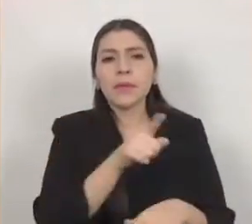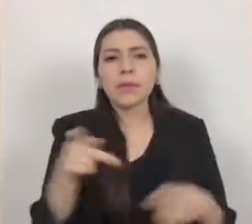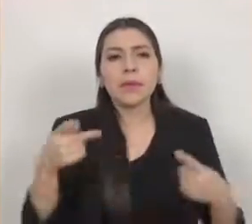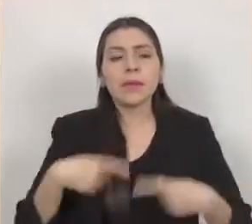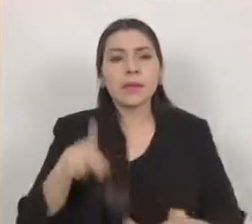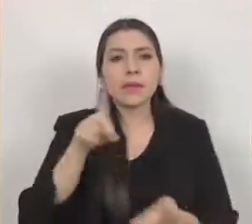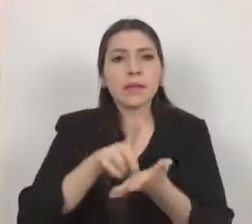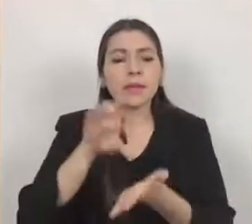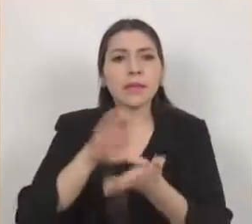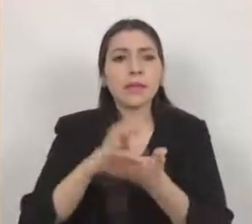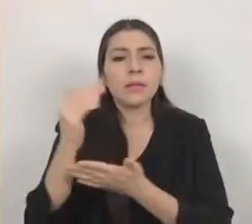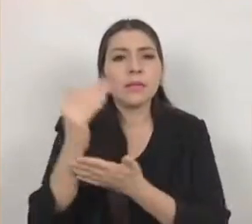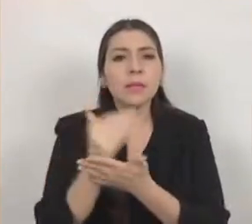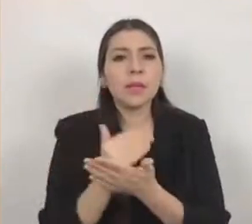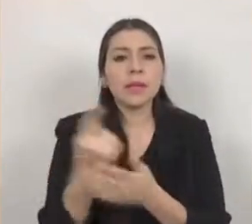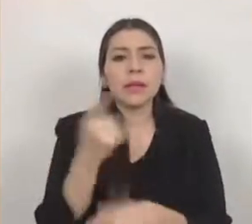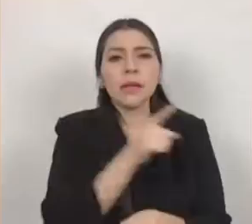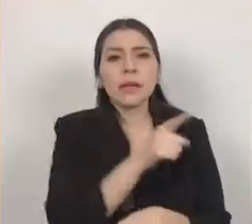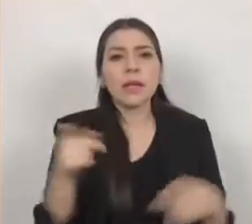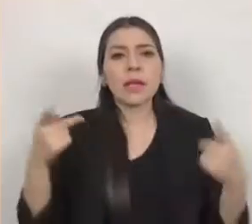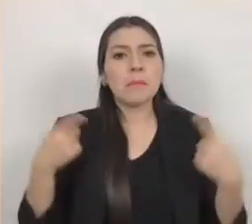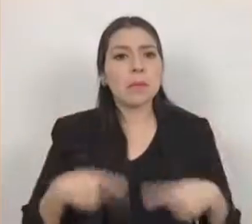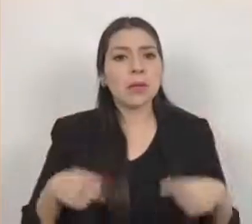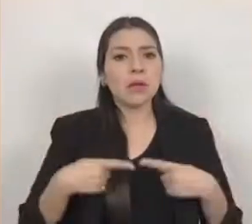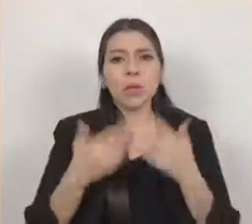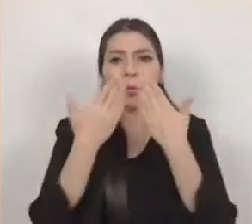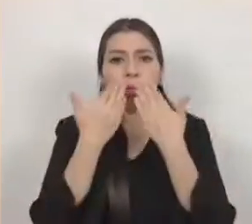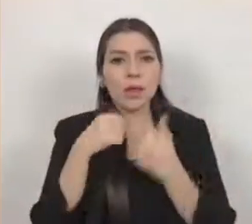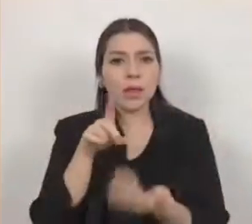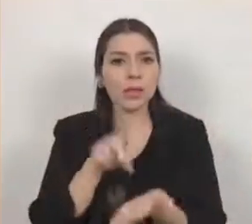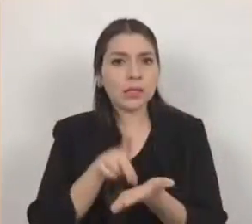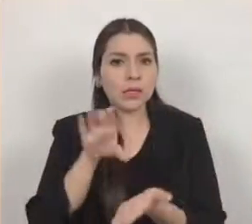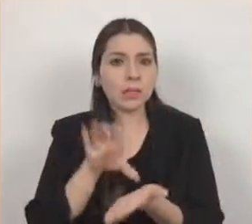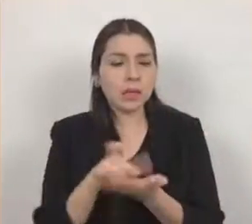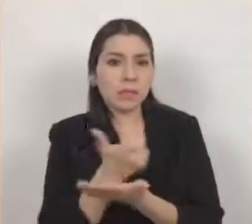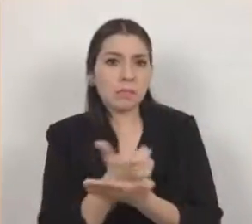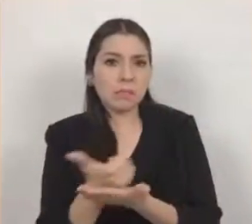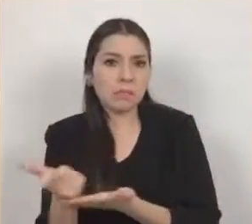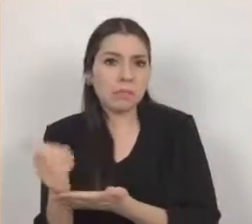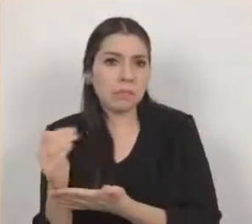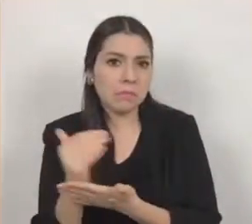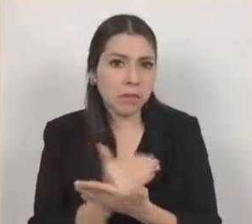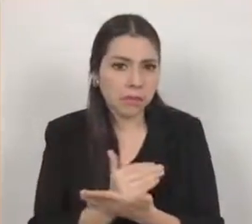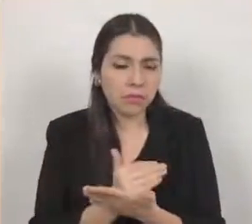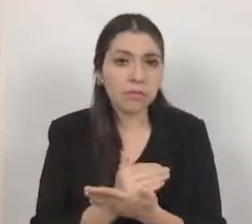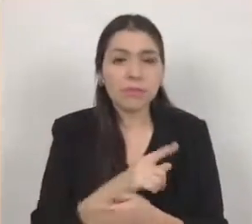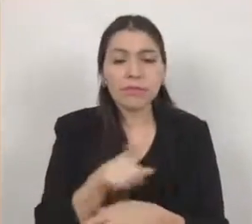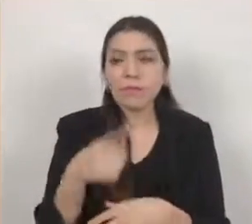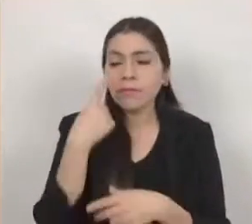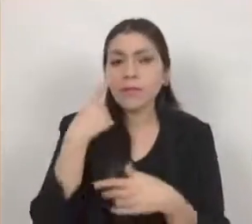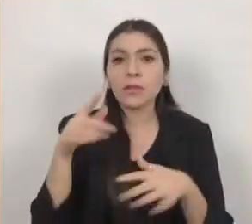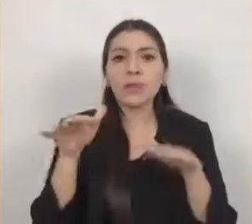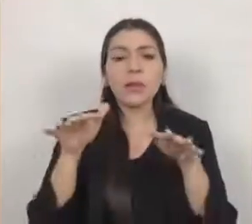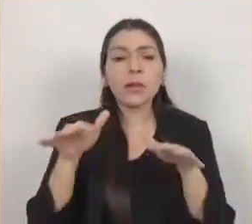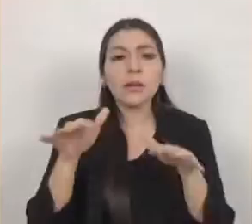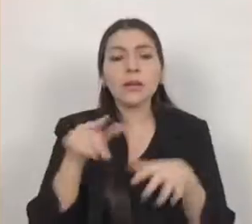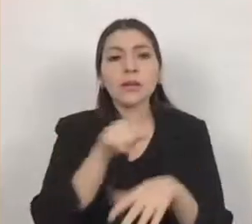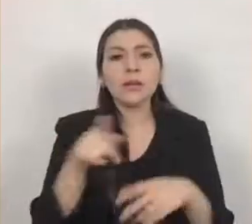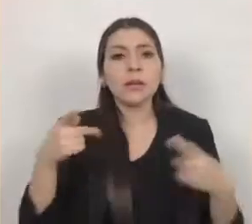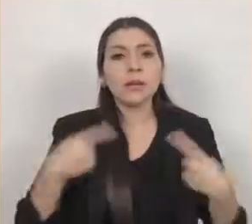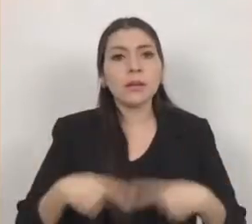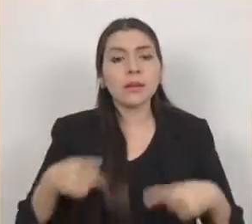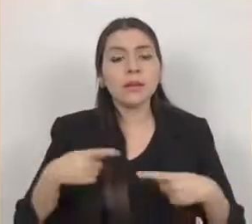en relación a las personas sin discapacidad con lo que se demuestra y justifica que una persona con